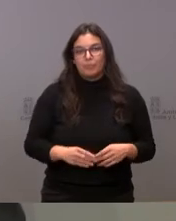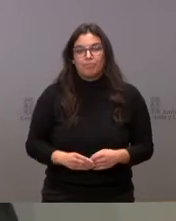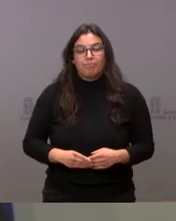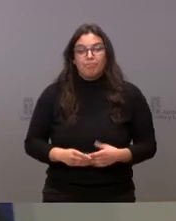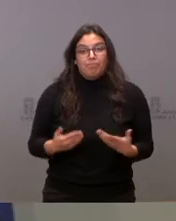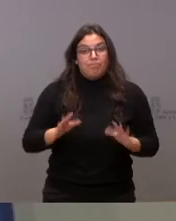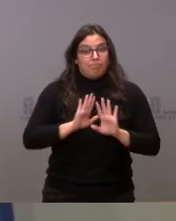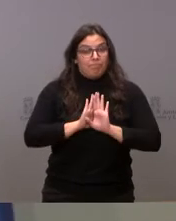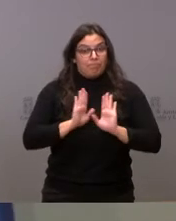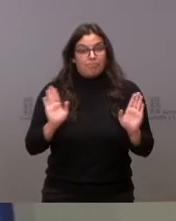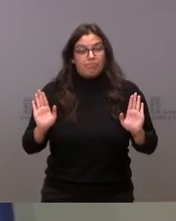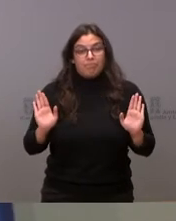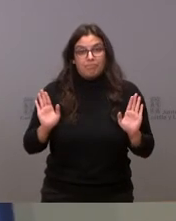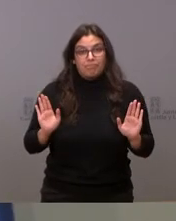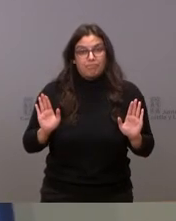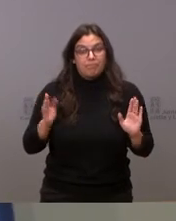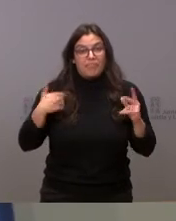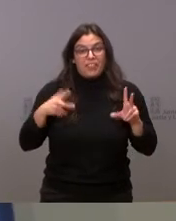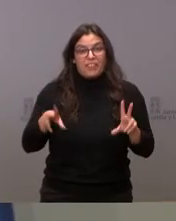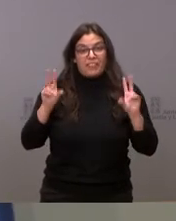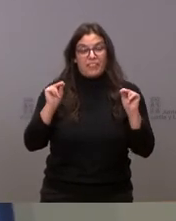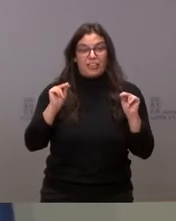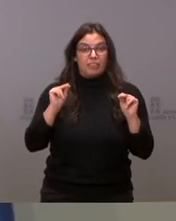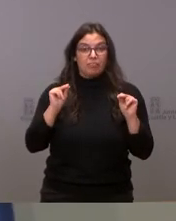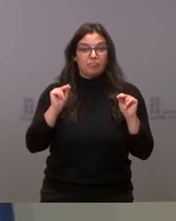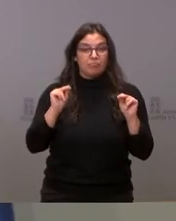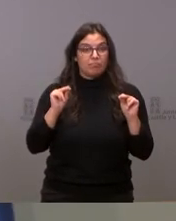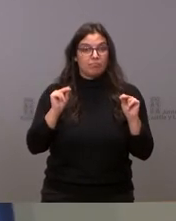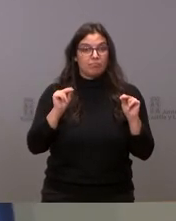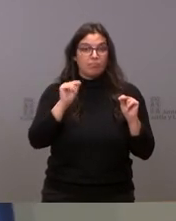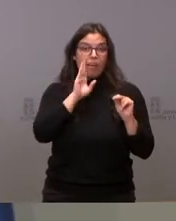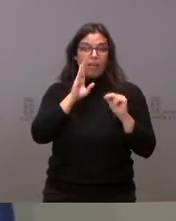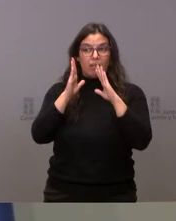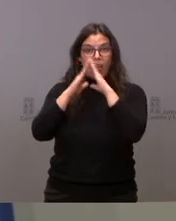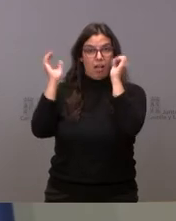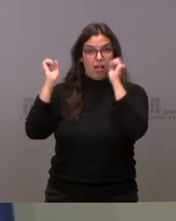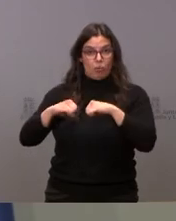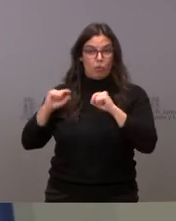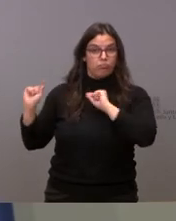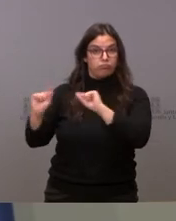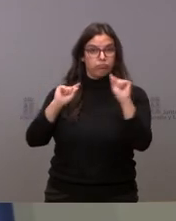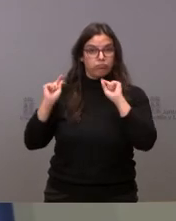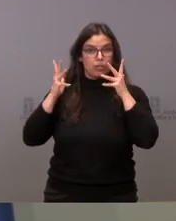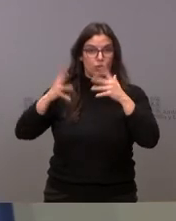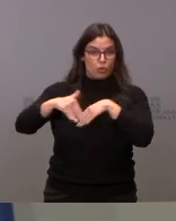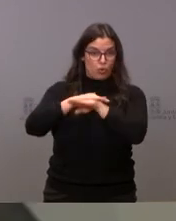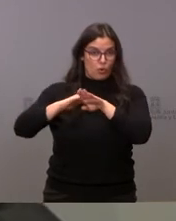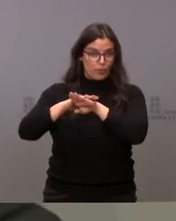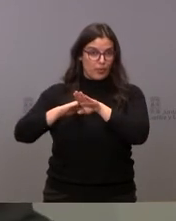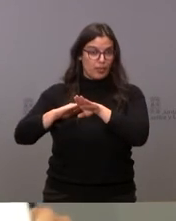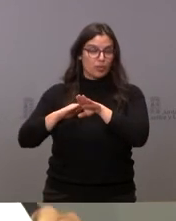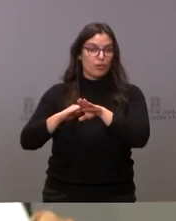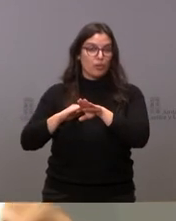finalizamos los acuerdos de Gobierno del